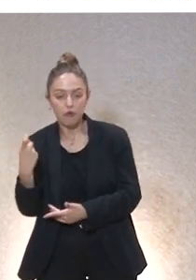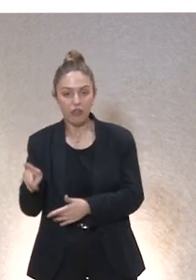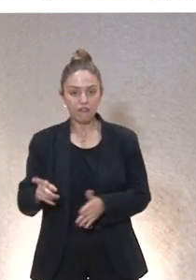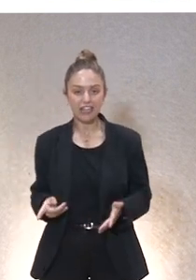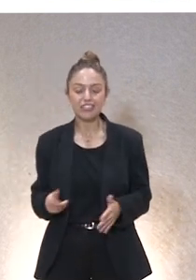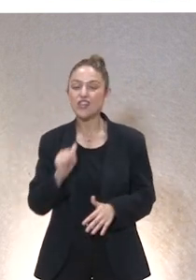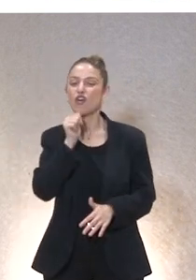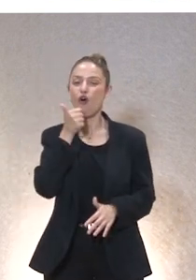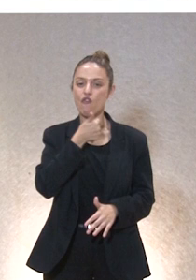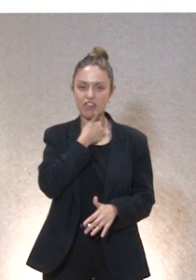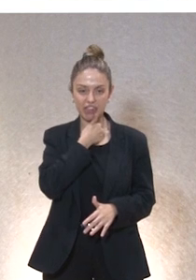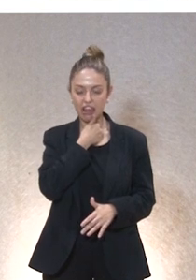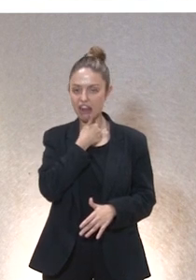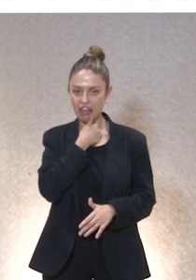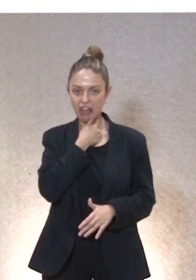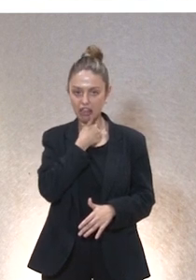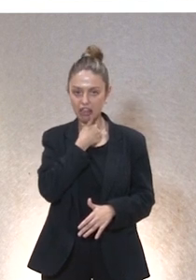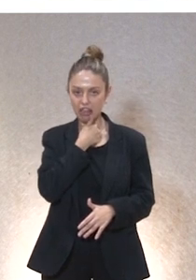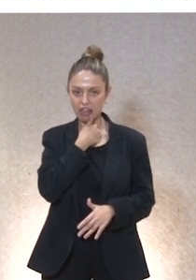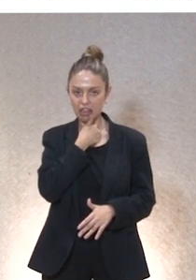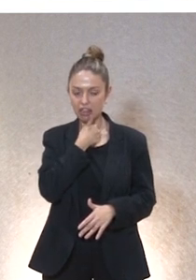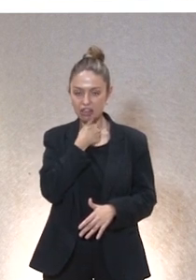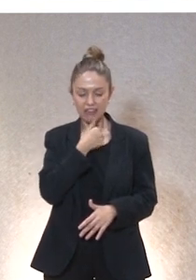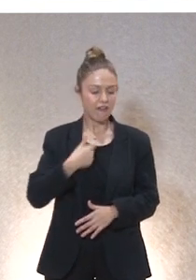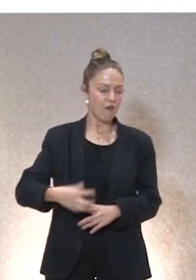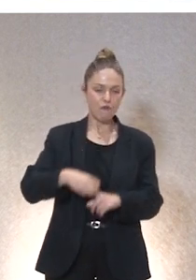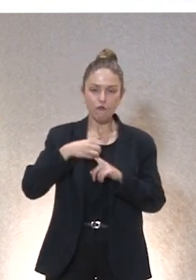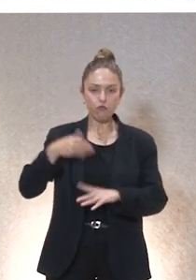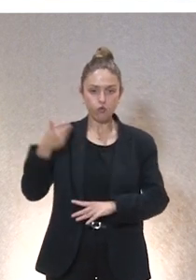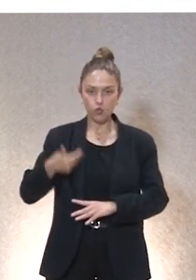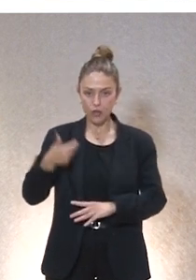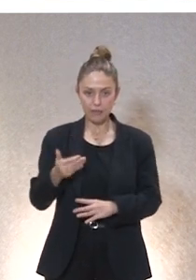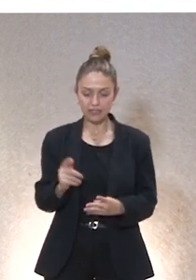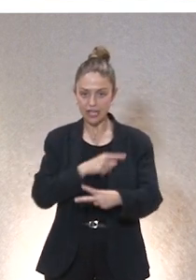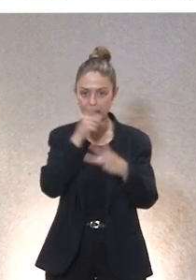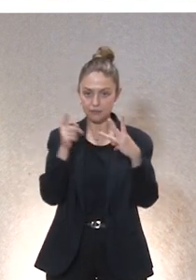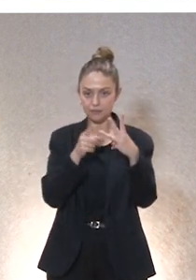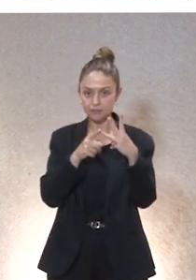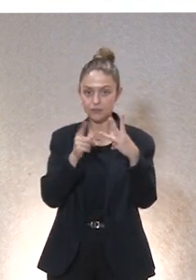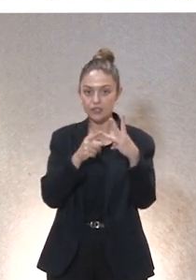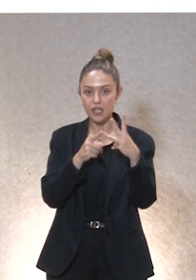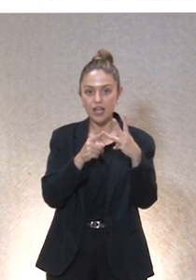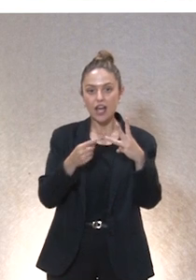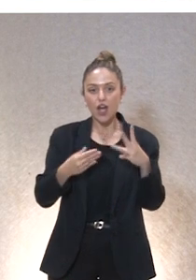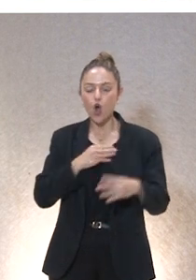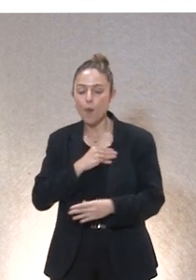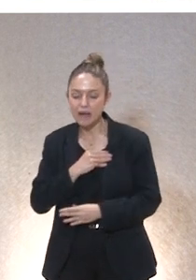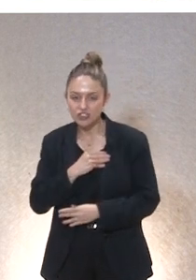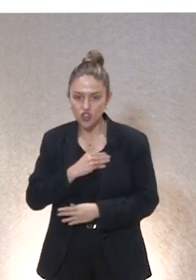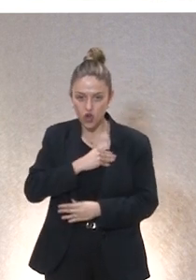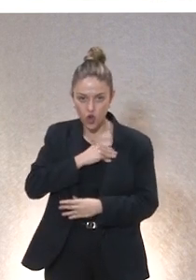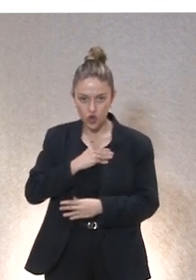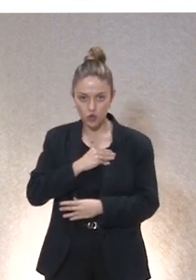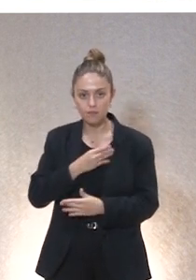confidencialidad es elemento fundamental del buen cuidado en tercer lugar la compasión la posibilidad